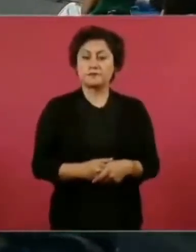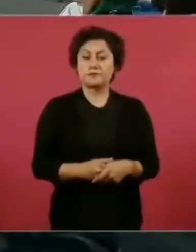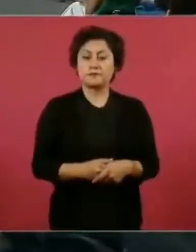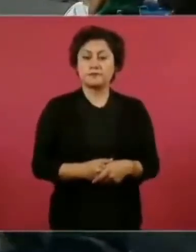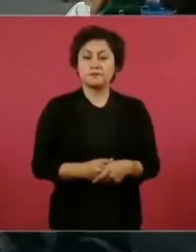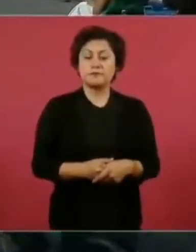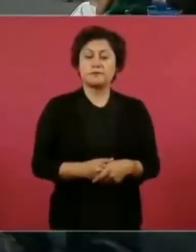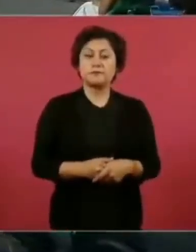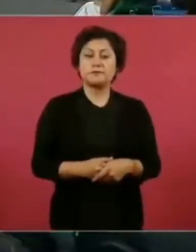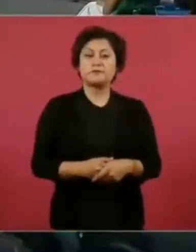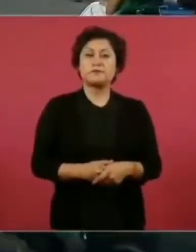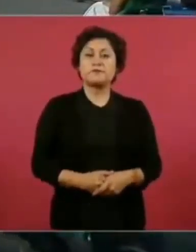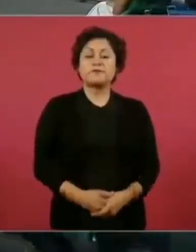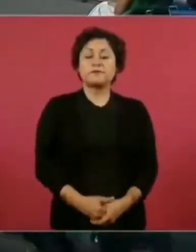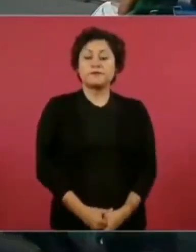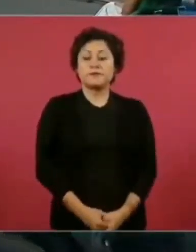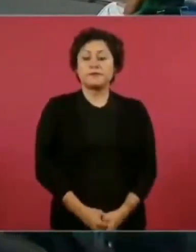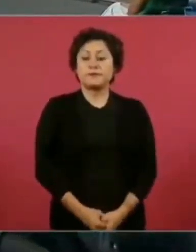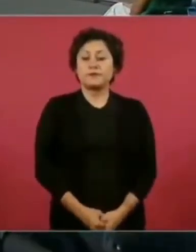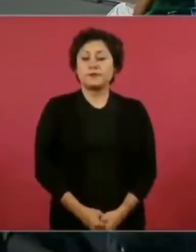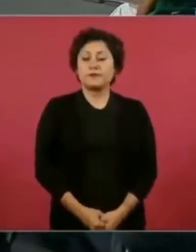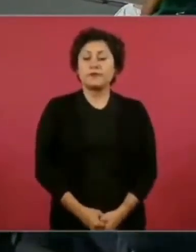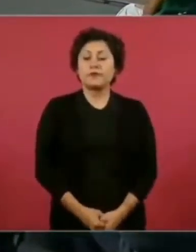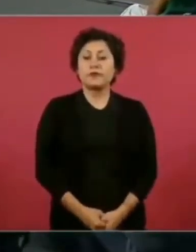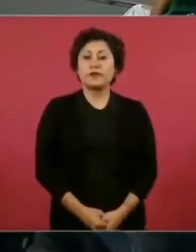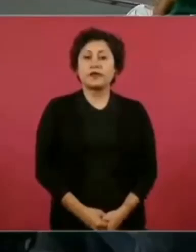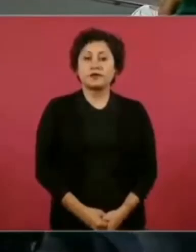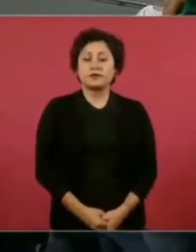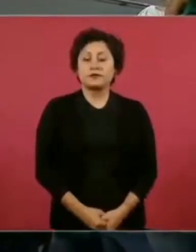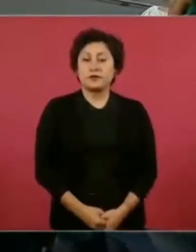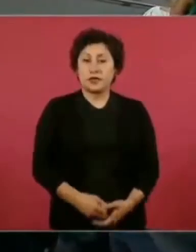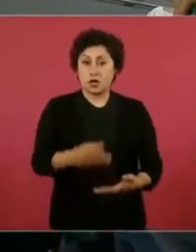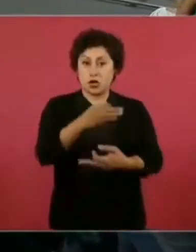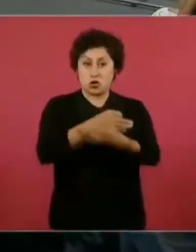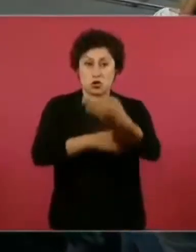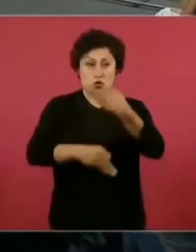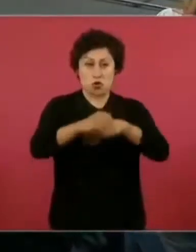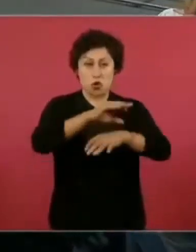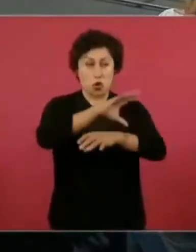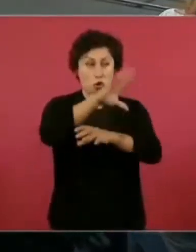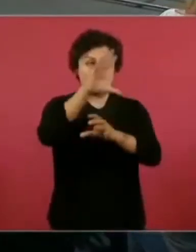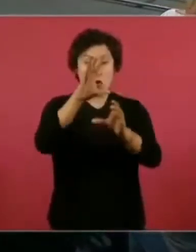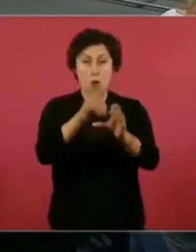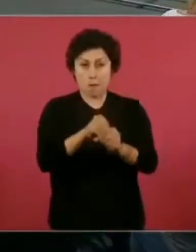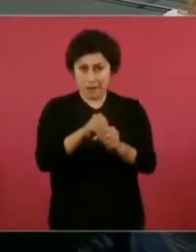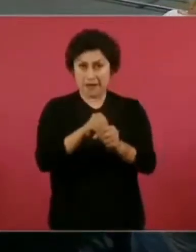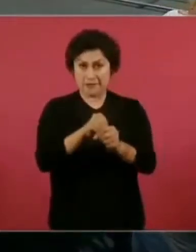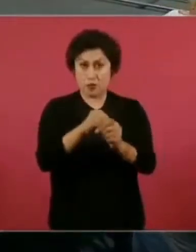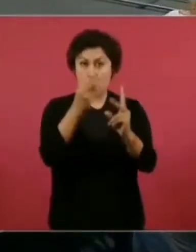Dieciocho por ciento de todos los homicidios es Guanajuato, por el consumo de la droga.